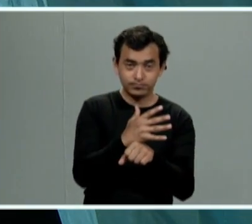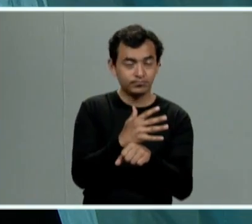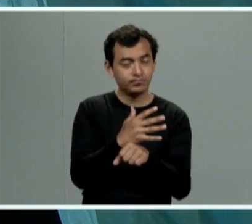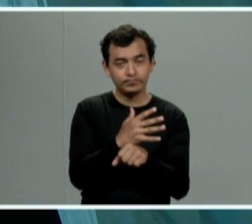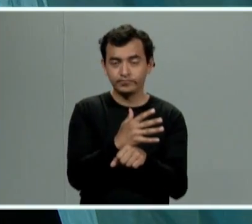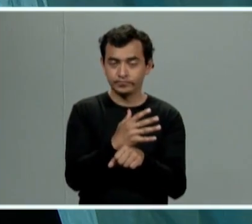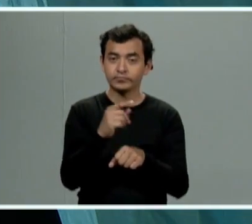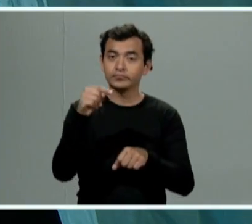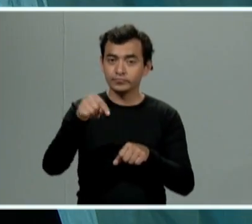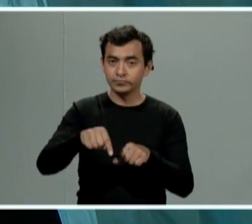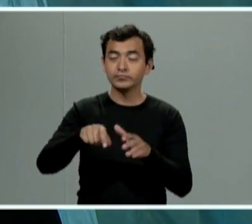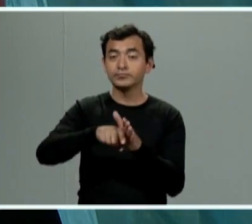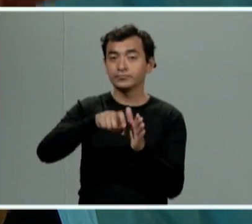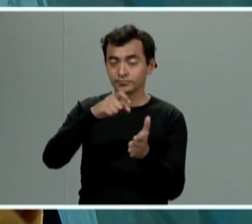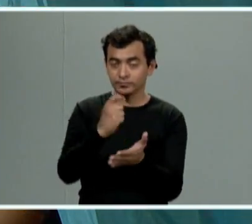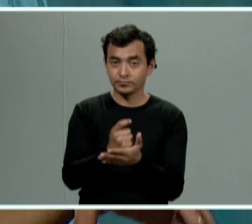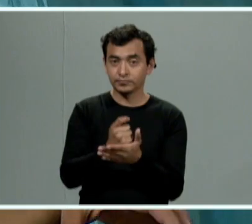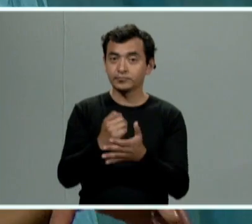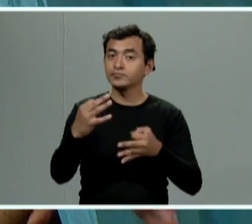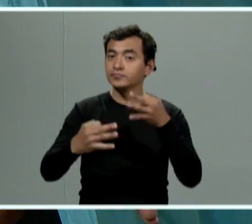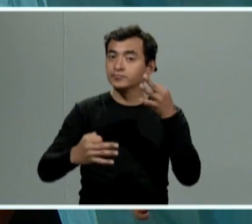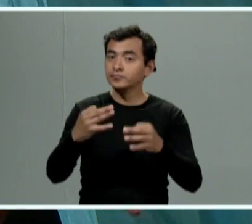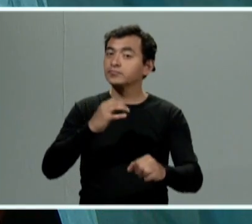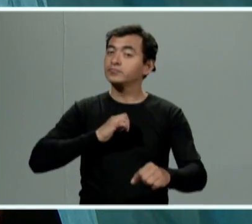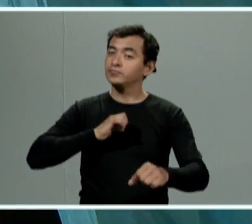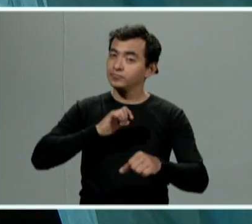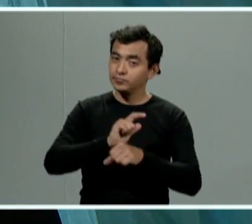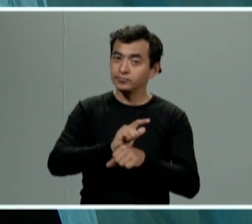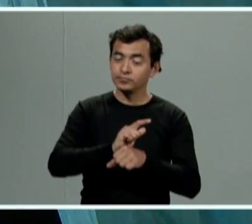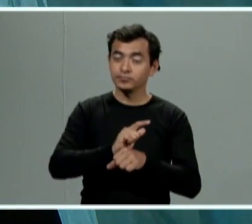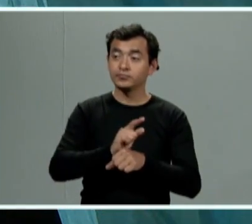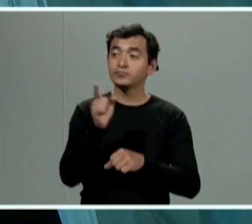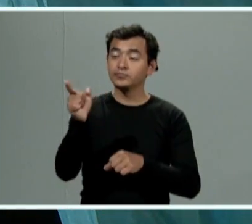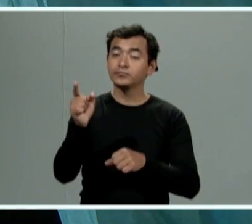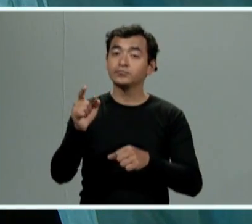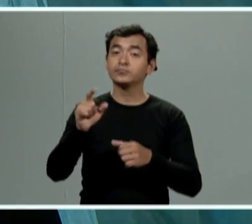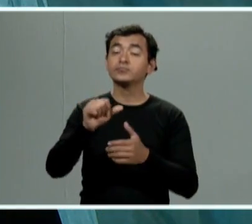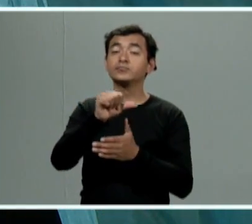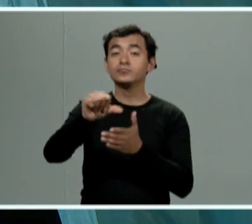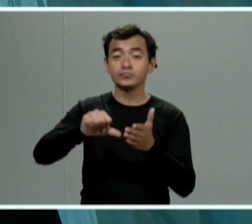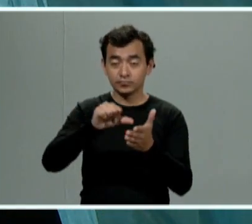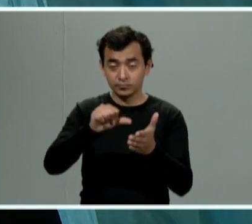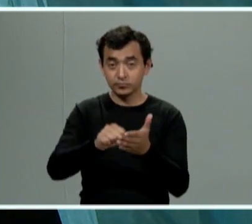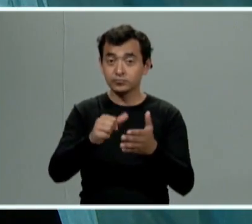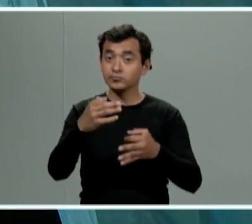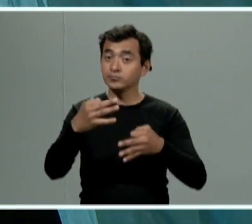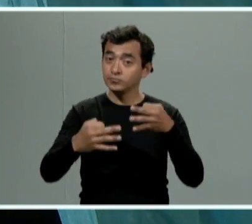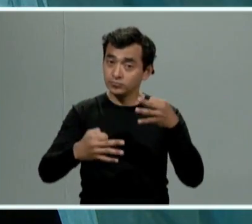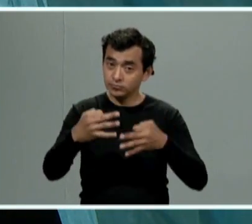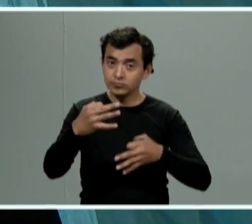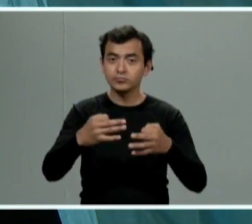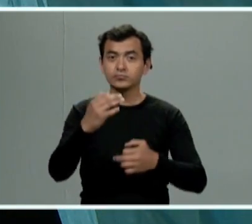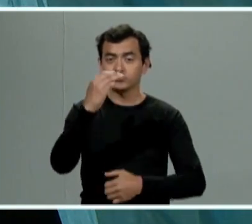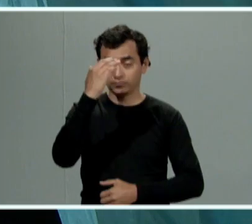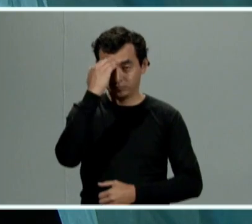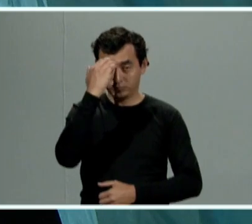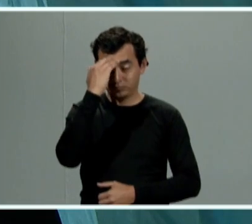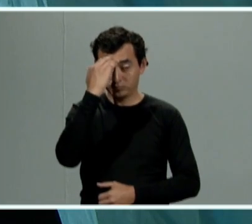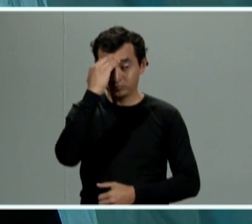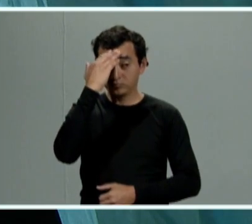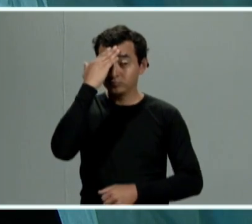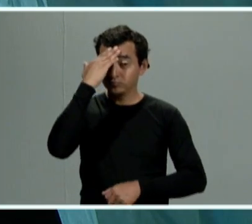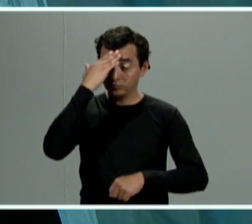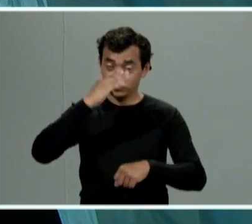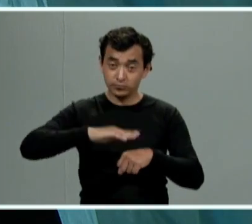jalapa la fiscalía especializada tenemos el centro de justicia que conoce fuera de violación y pederastia conoce del delito de